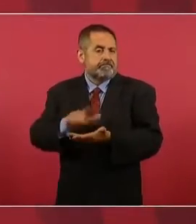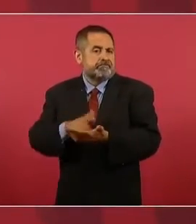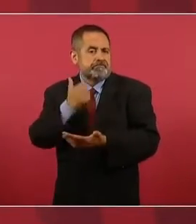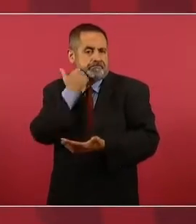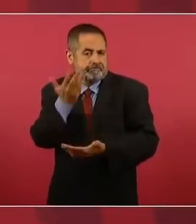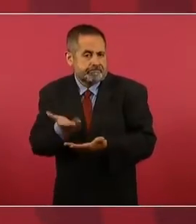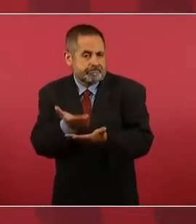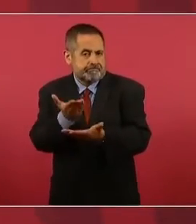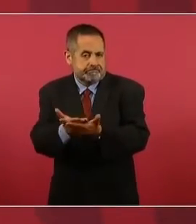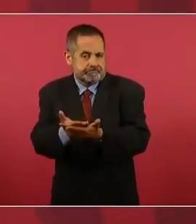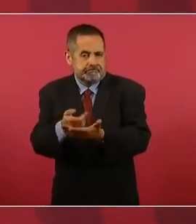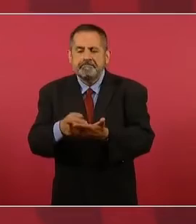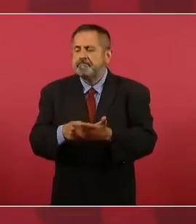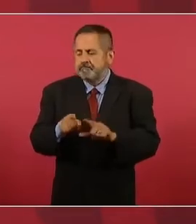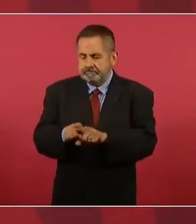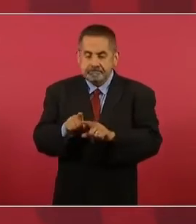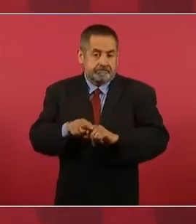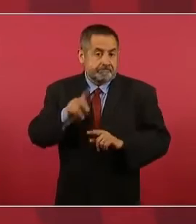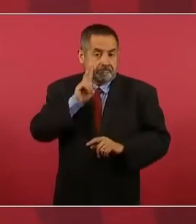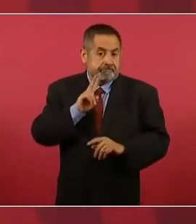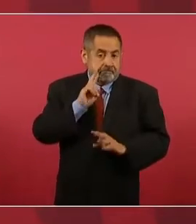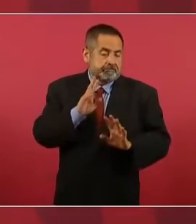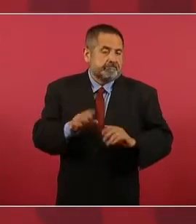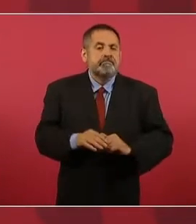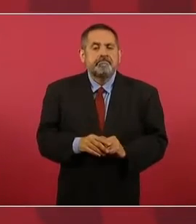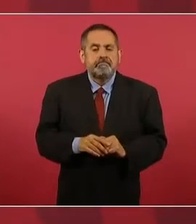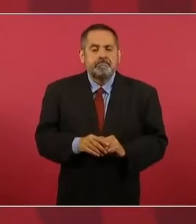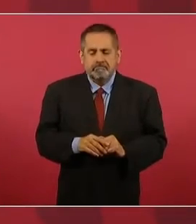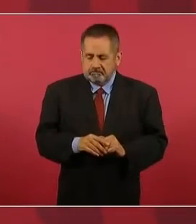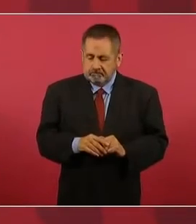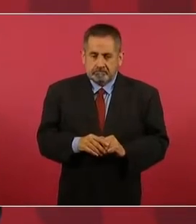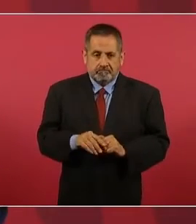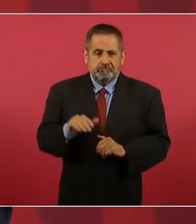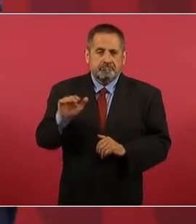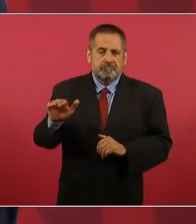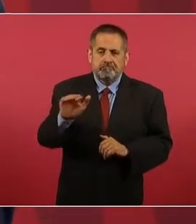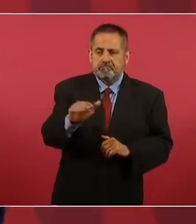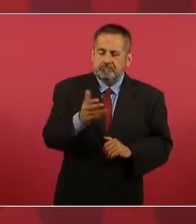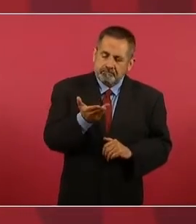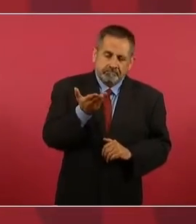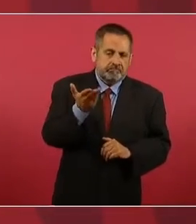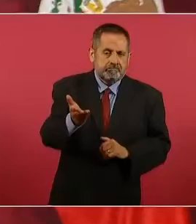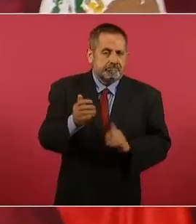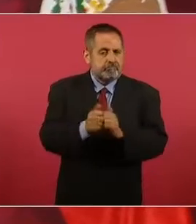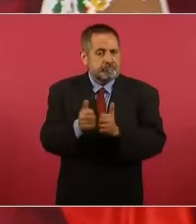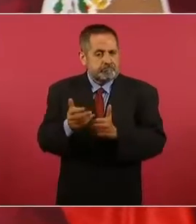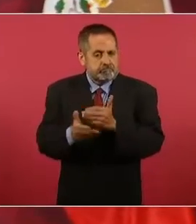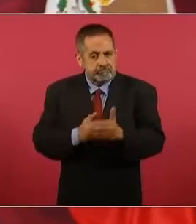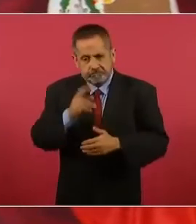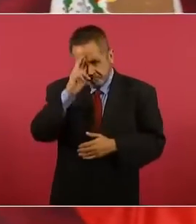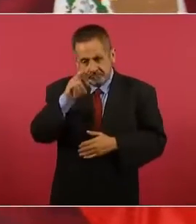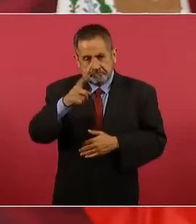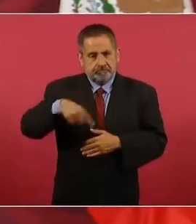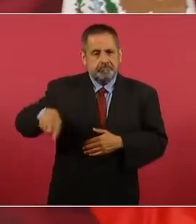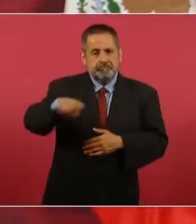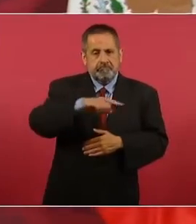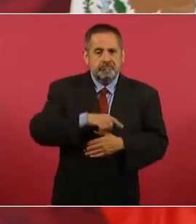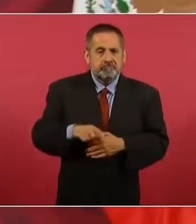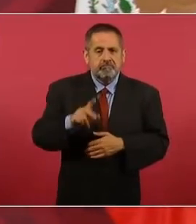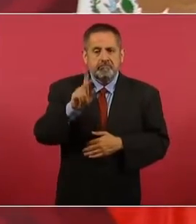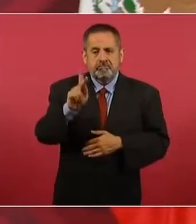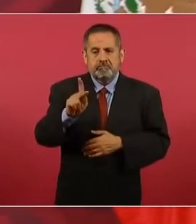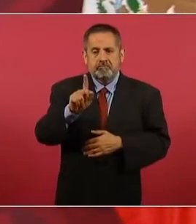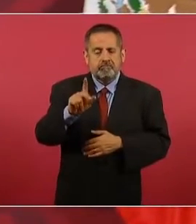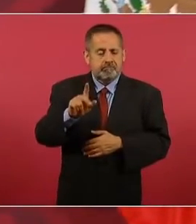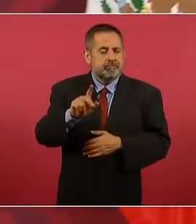y a solicitar respetuosamente al Poder Legislativo